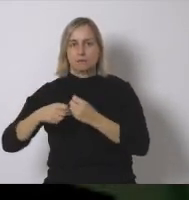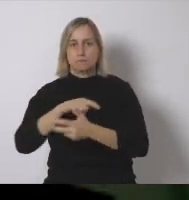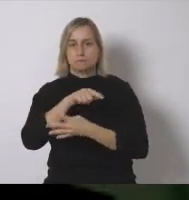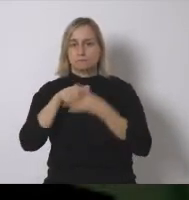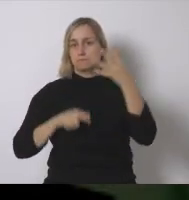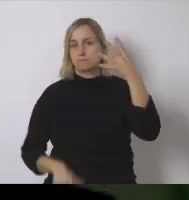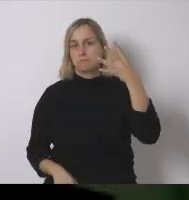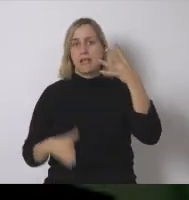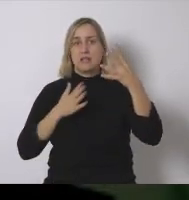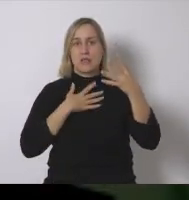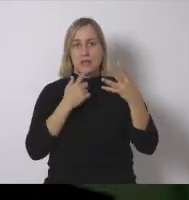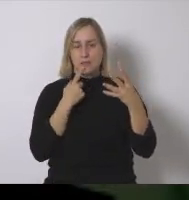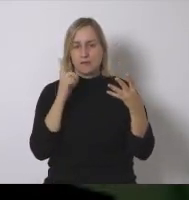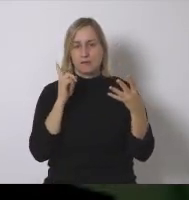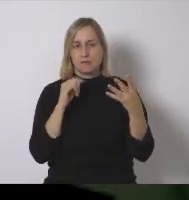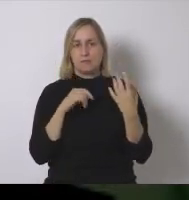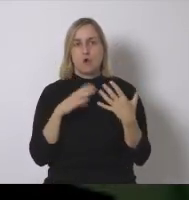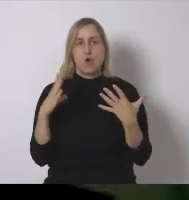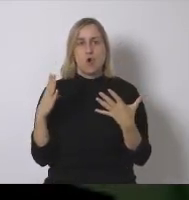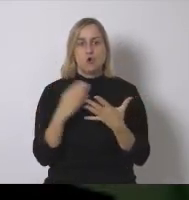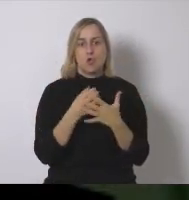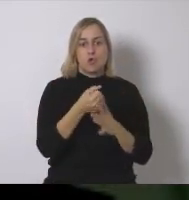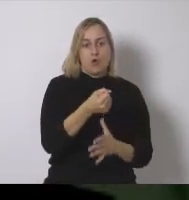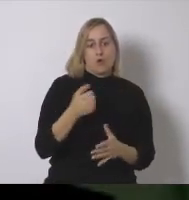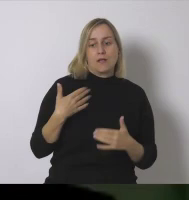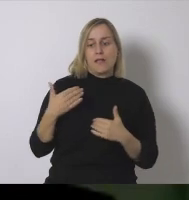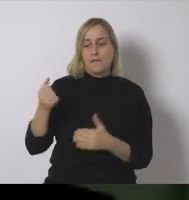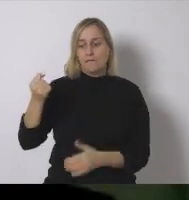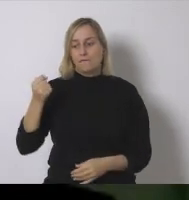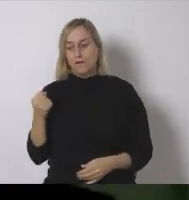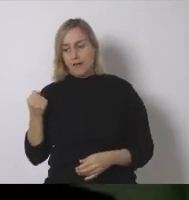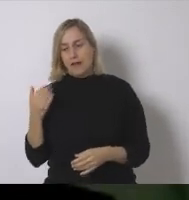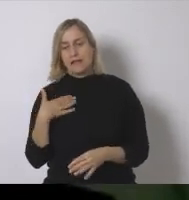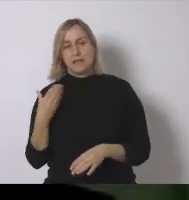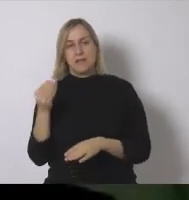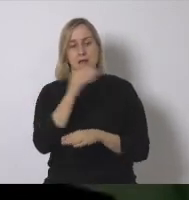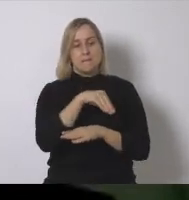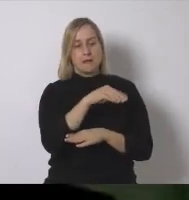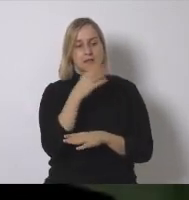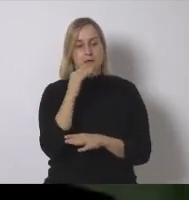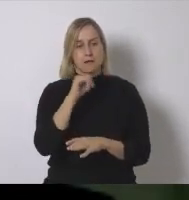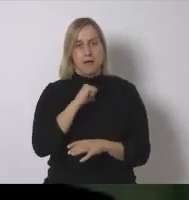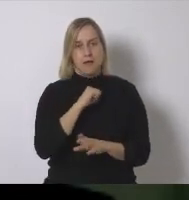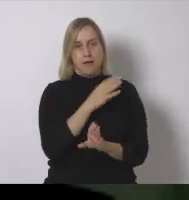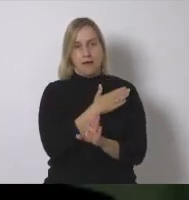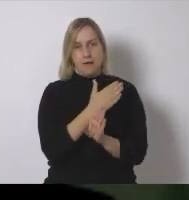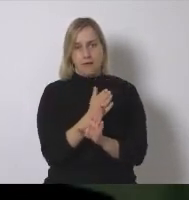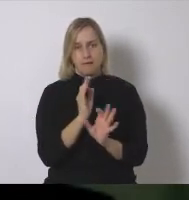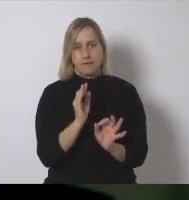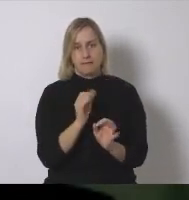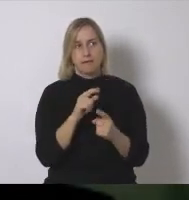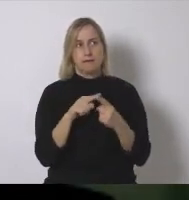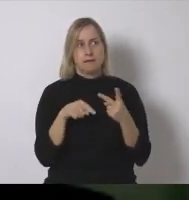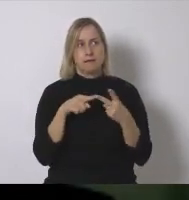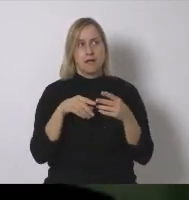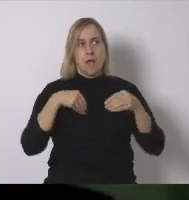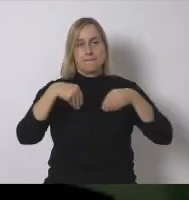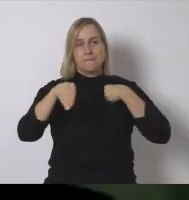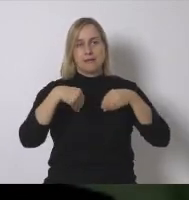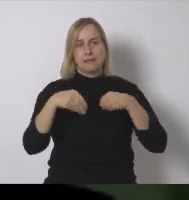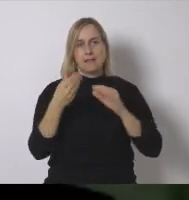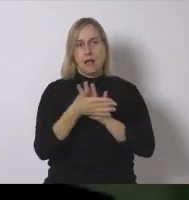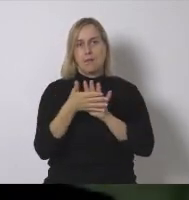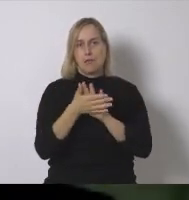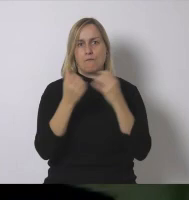el gas el carbón y la energía natural por lo tanto frenar una cosa significa mantener